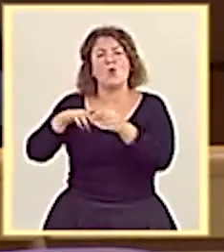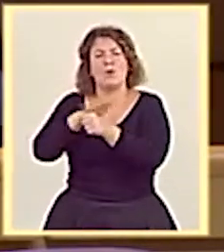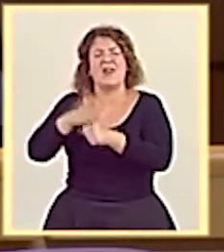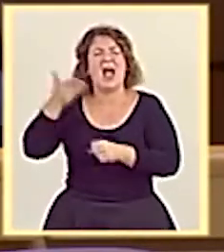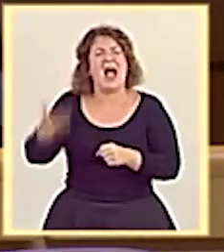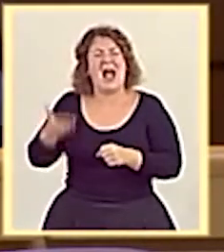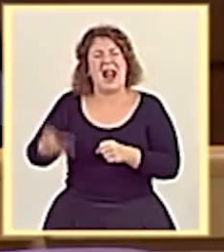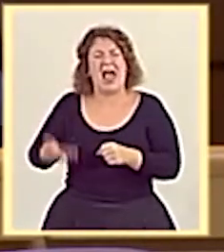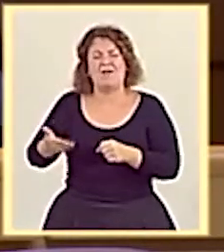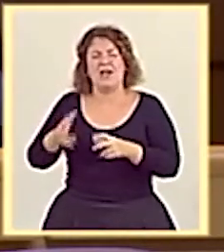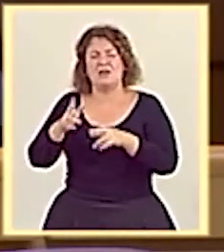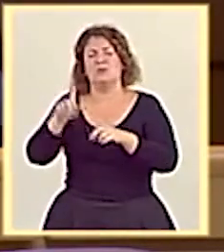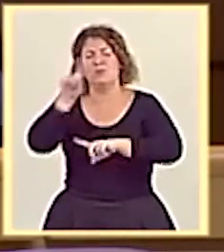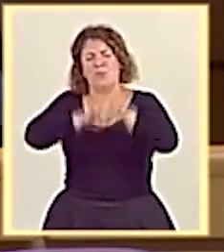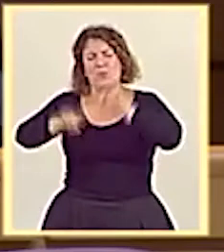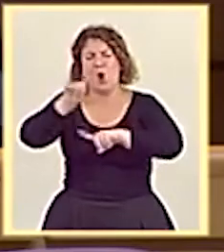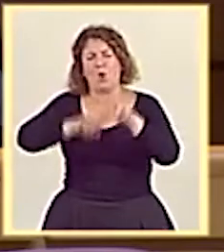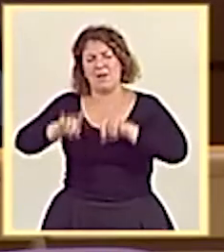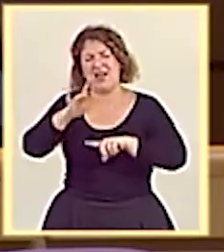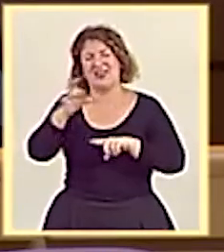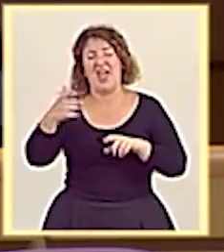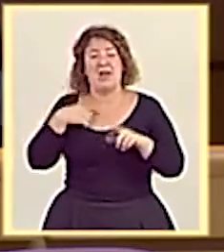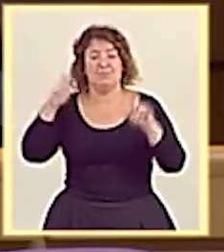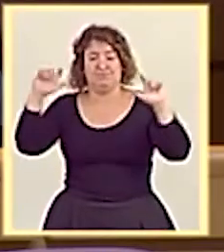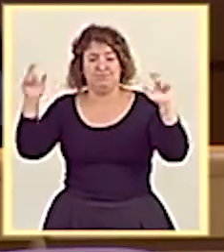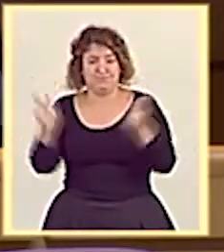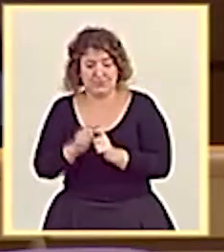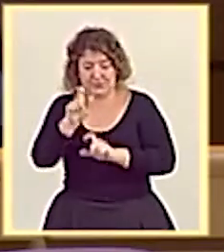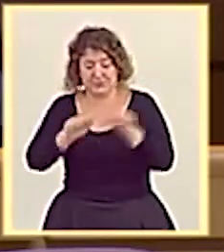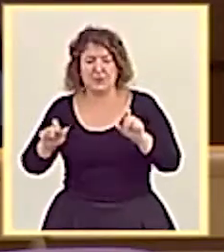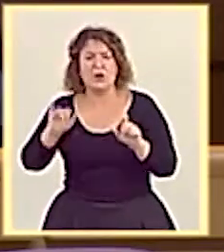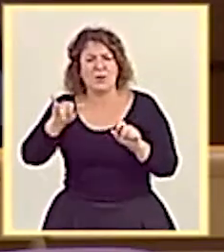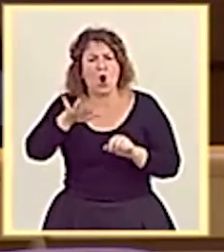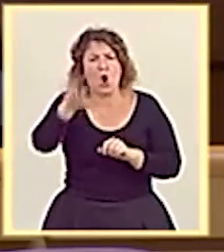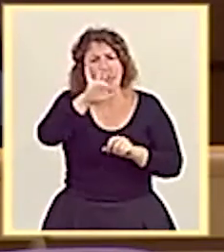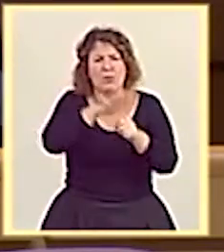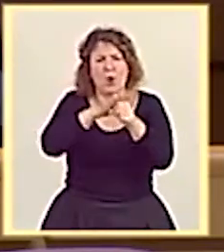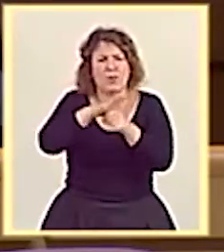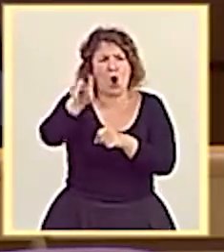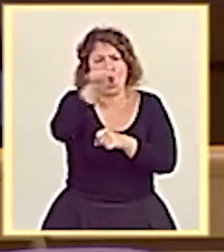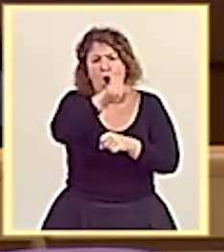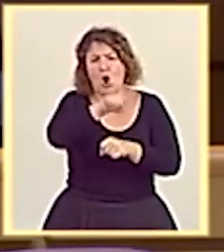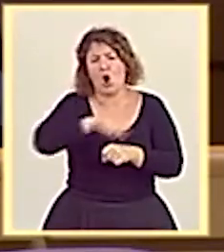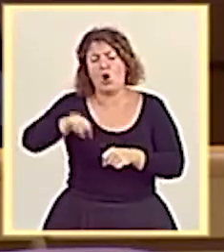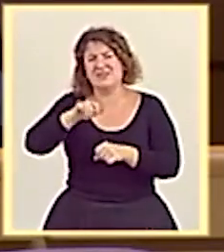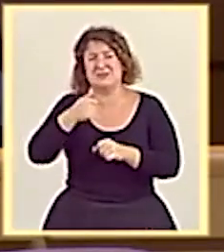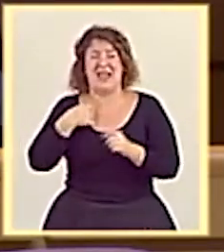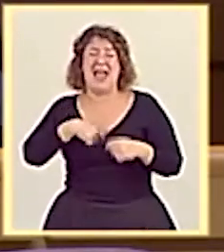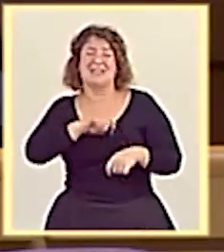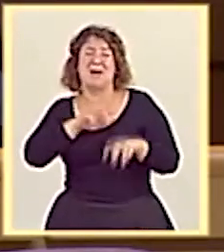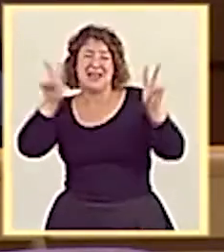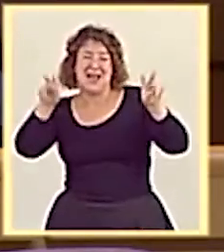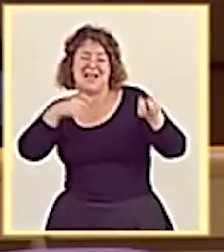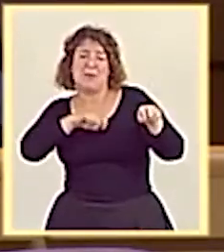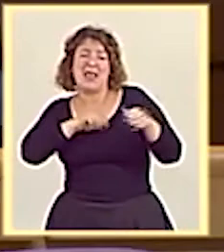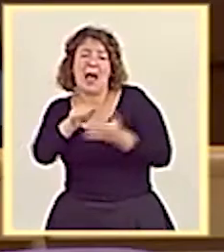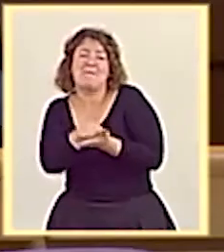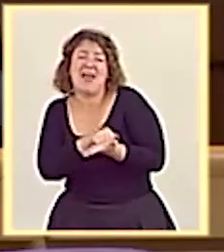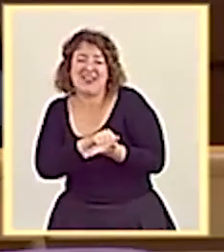graves problemas de despoblación, sino que otras provincias de la España vaciada puedan también beneficiarse de esto.